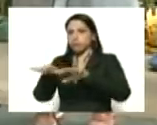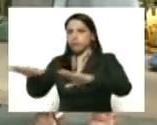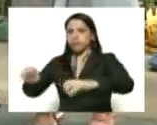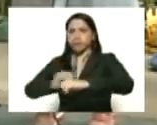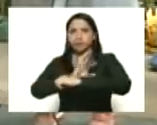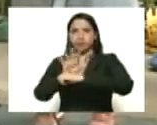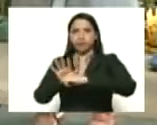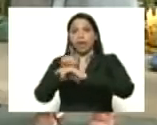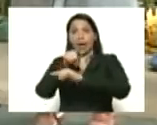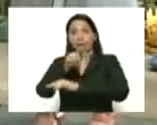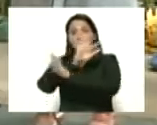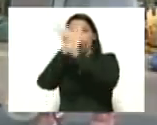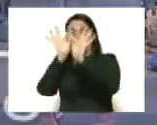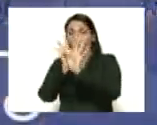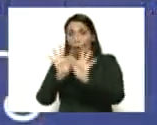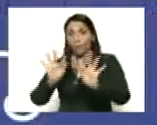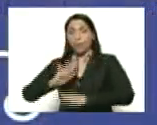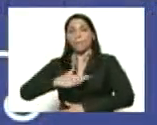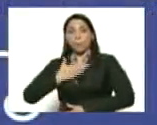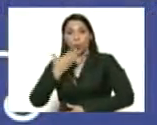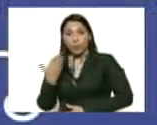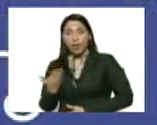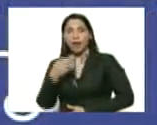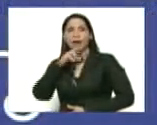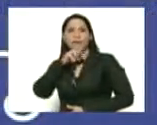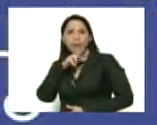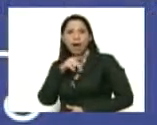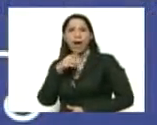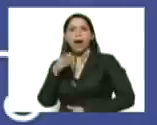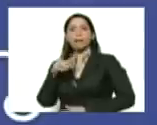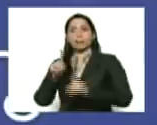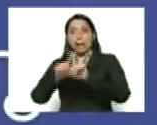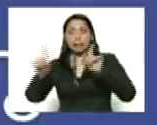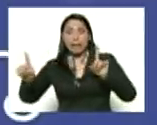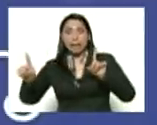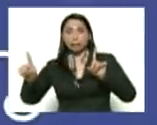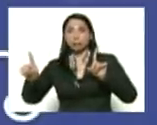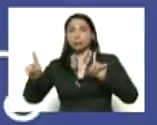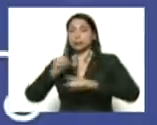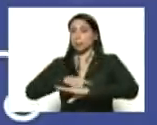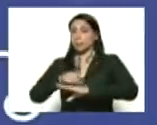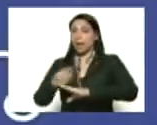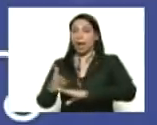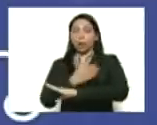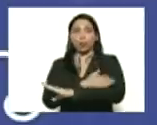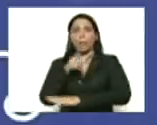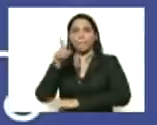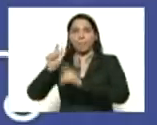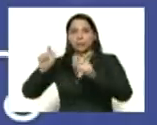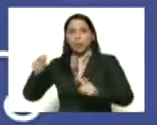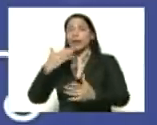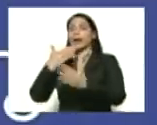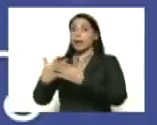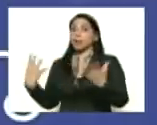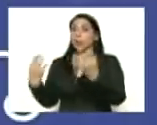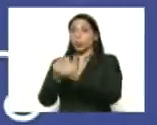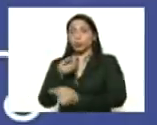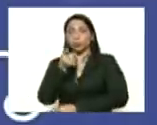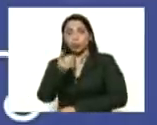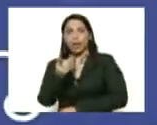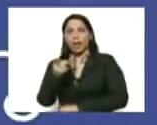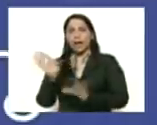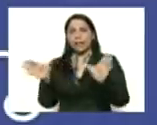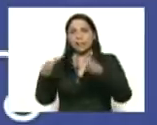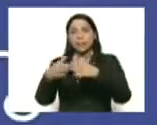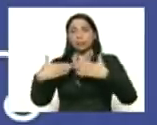y de esta manera poder aislar tempranamente a estas personas. Le damos las gracias, señor presidente, junto a usted, todo el equipo